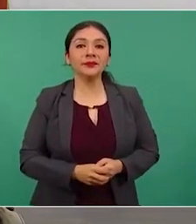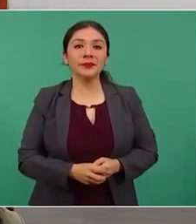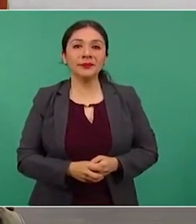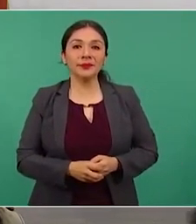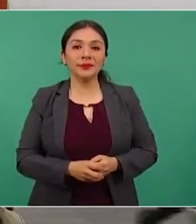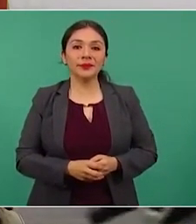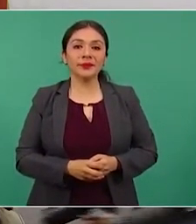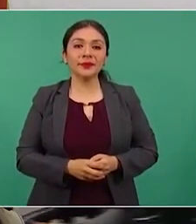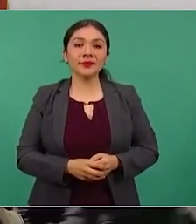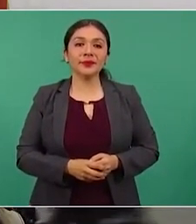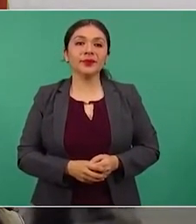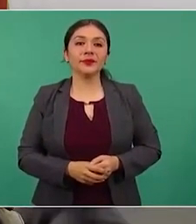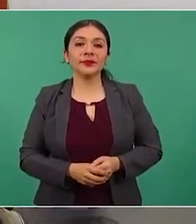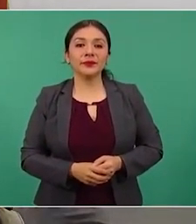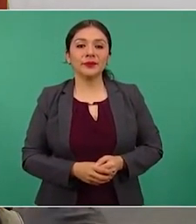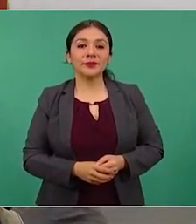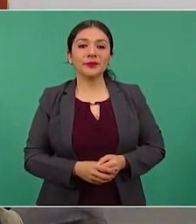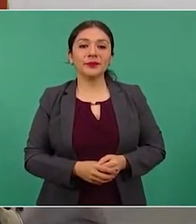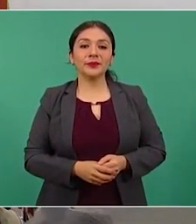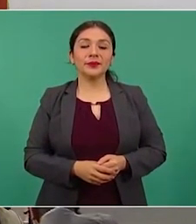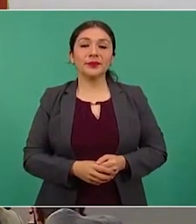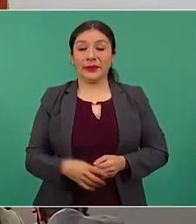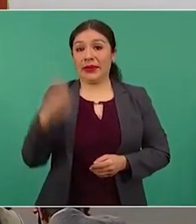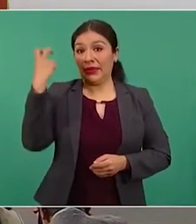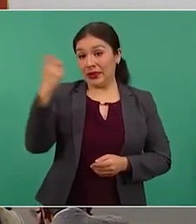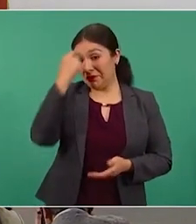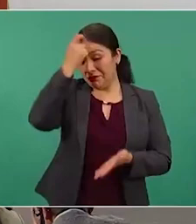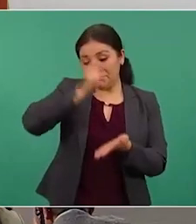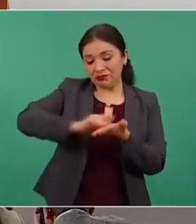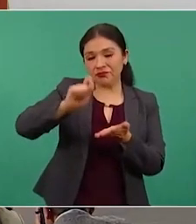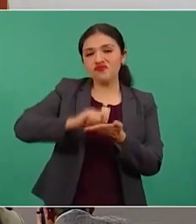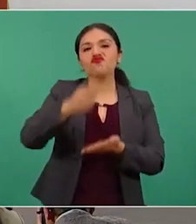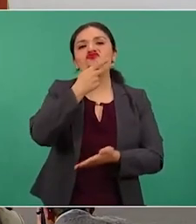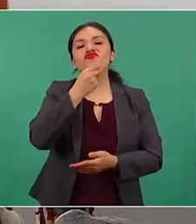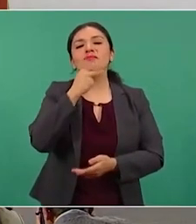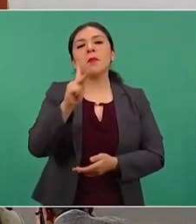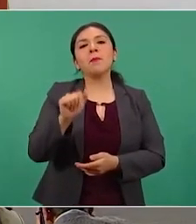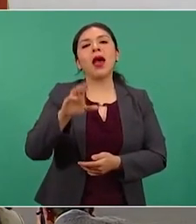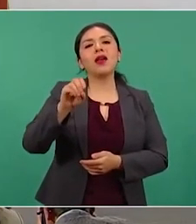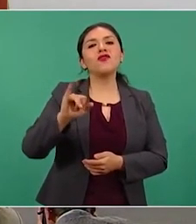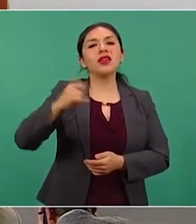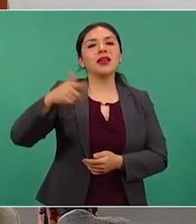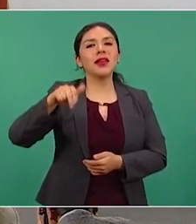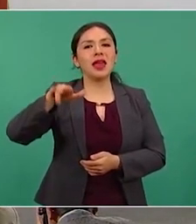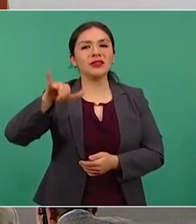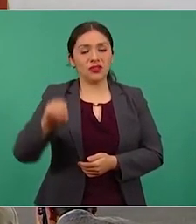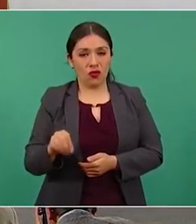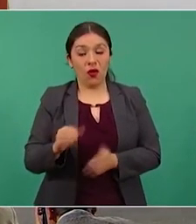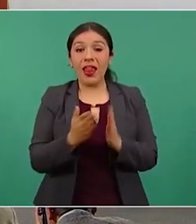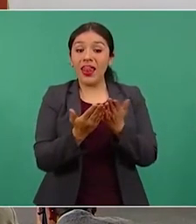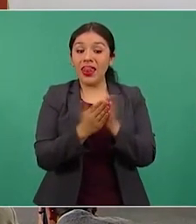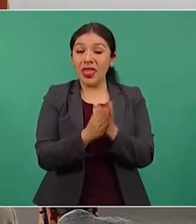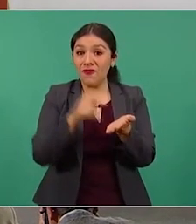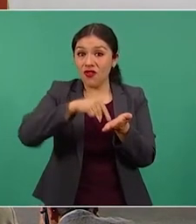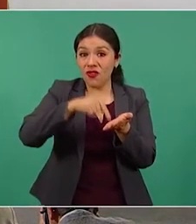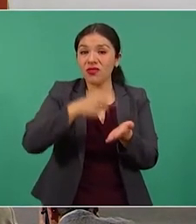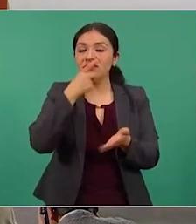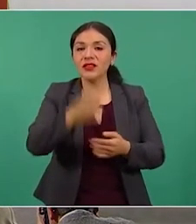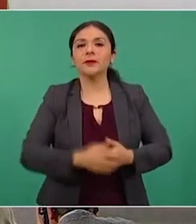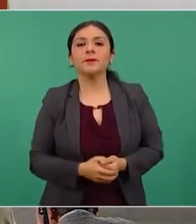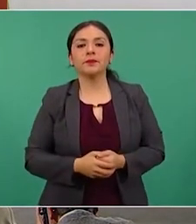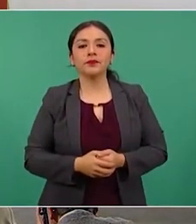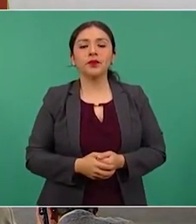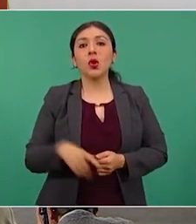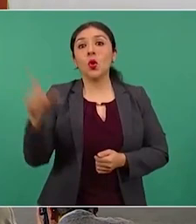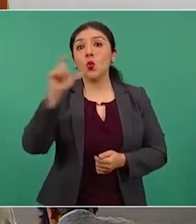Esto lo recoge Paco Ignacio y él mismo en su libro dice que cuando